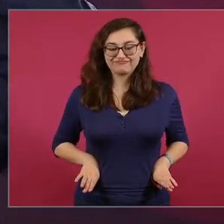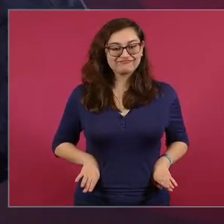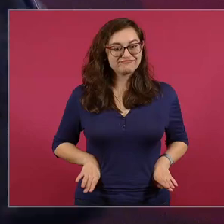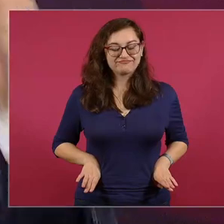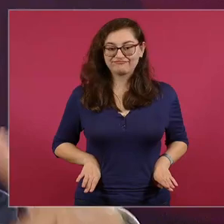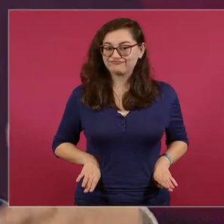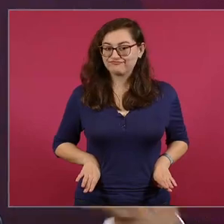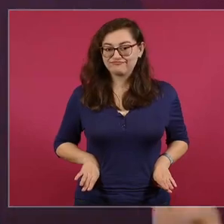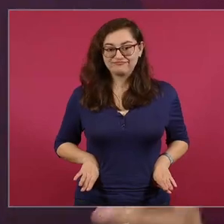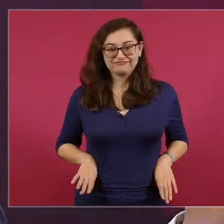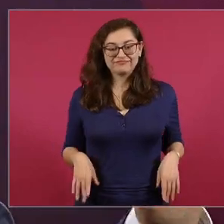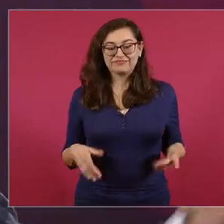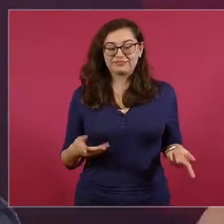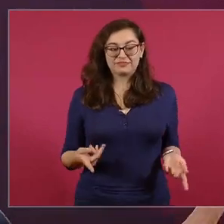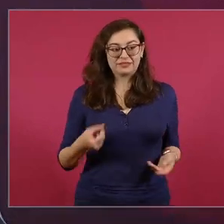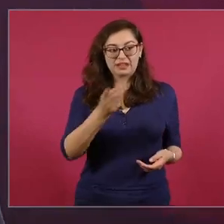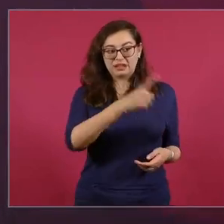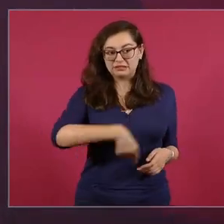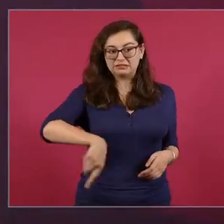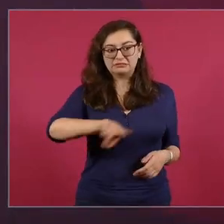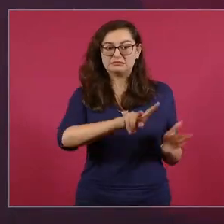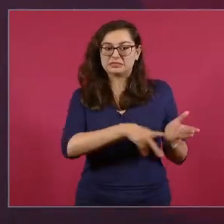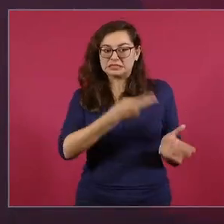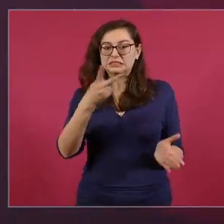entre más ofendan al pueblo